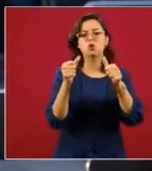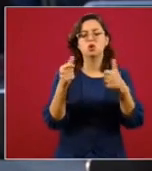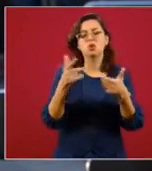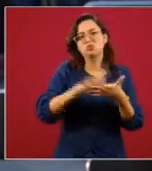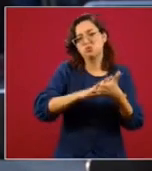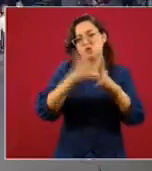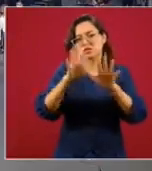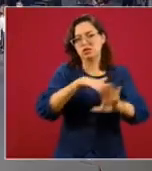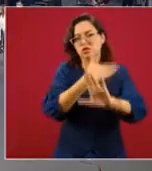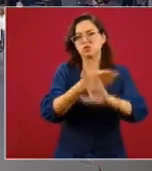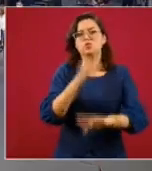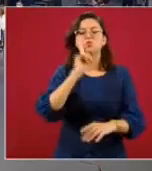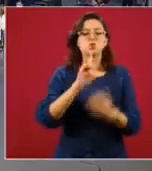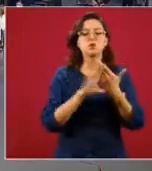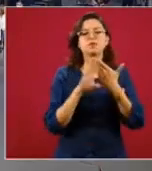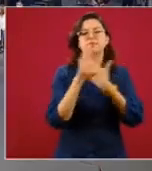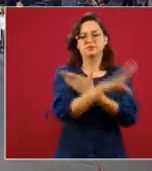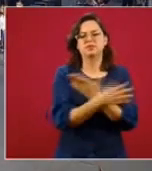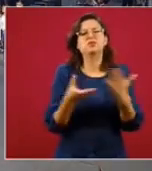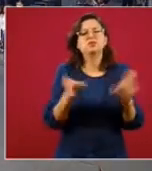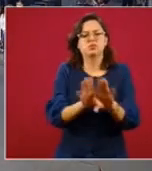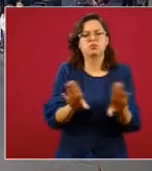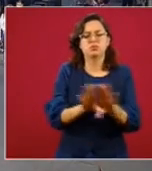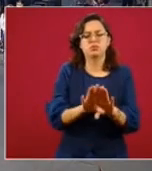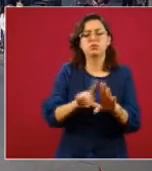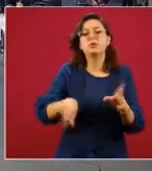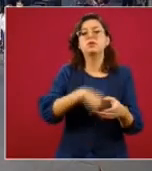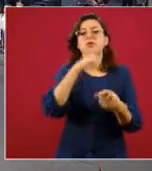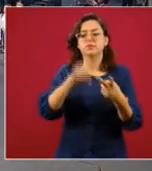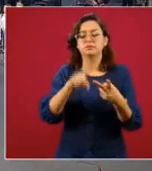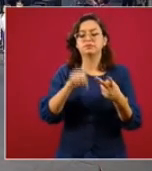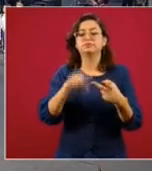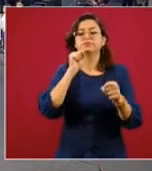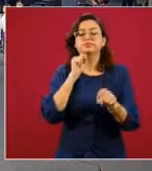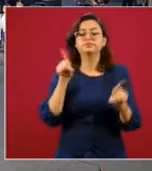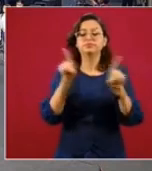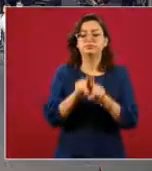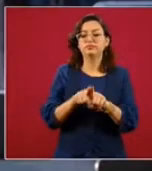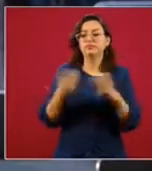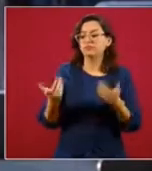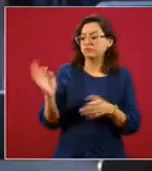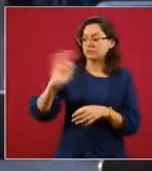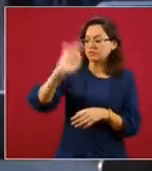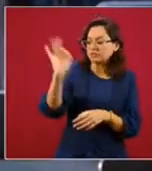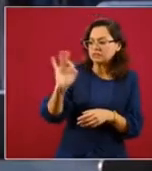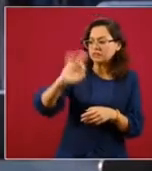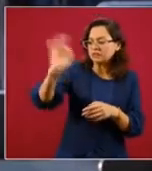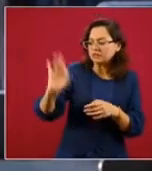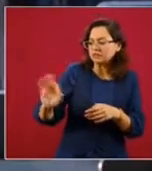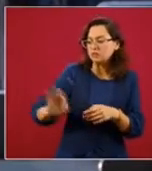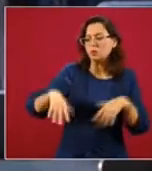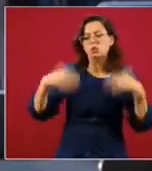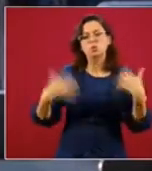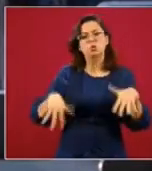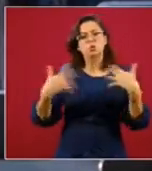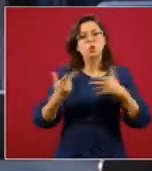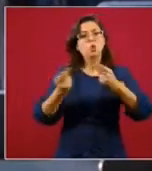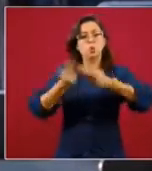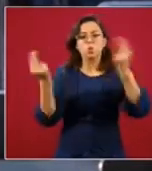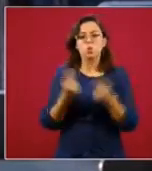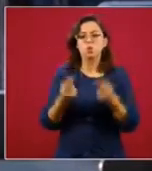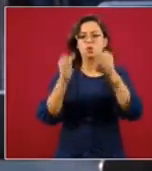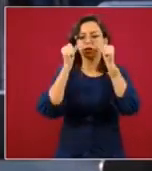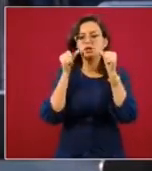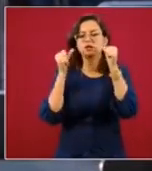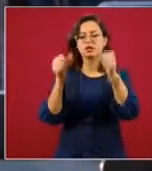este tipo de violencias y también, pues si con estas cifras abordarán de manera urgente y prioritaria este tema